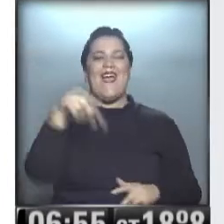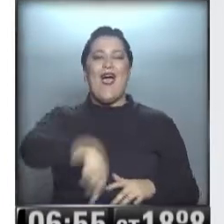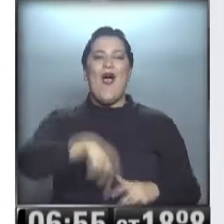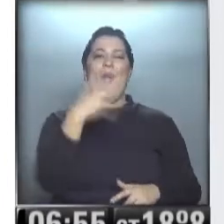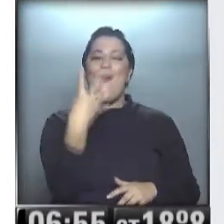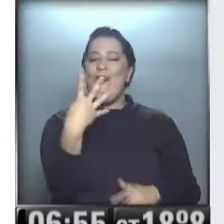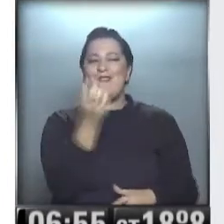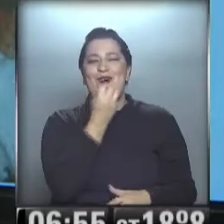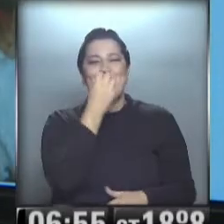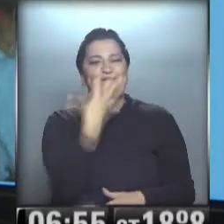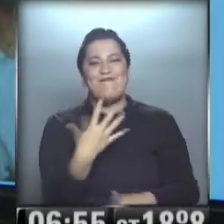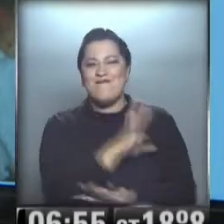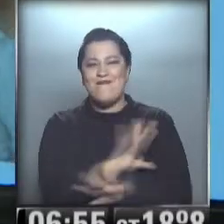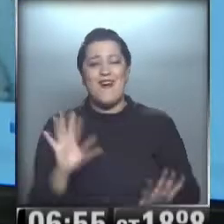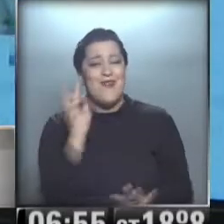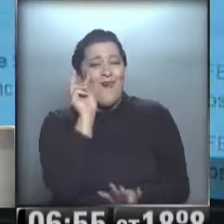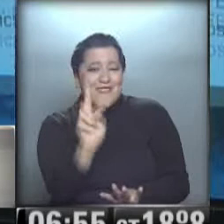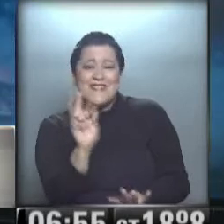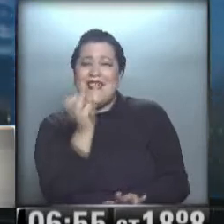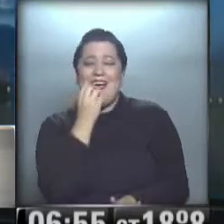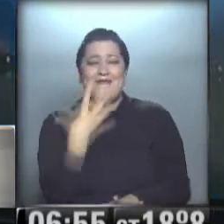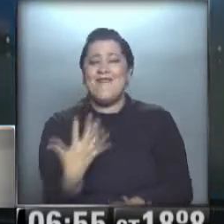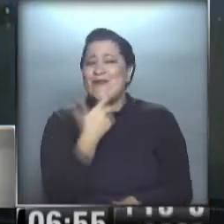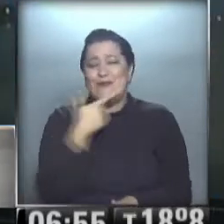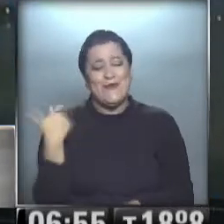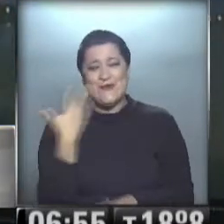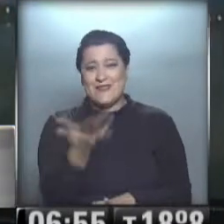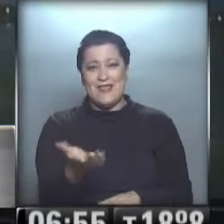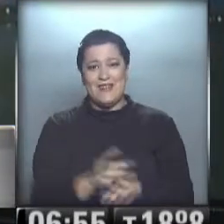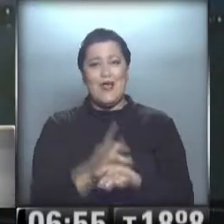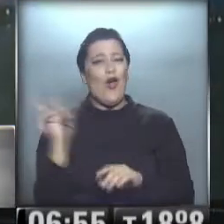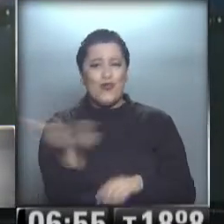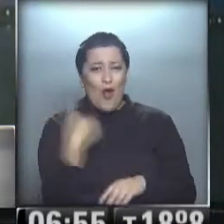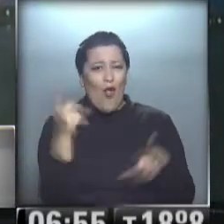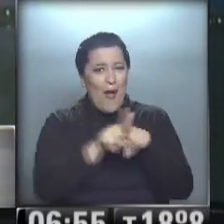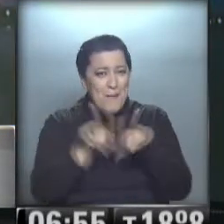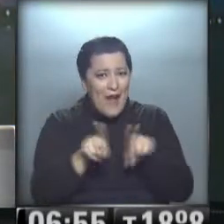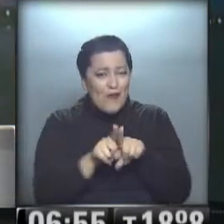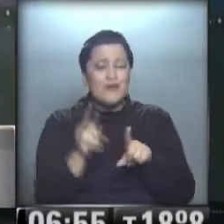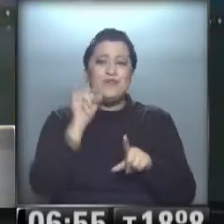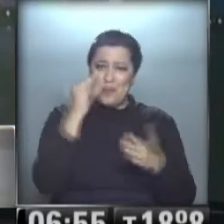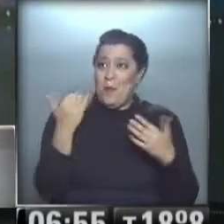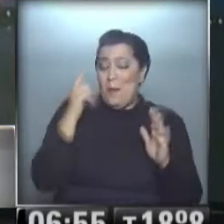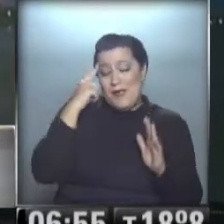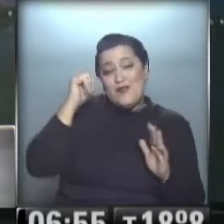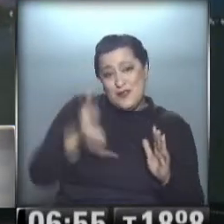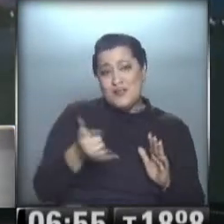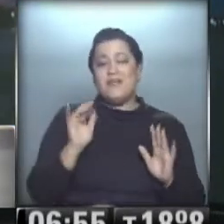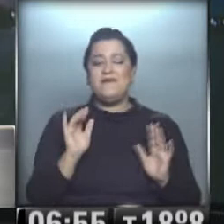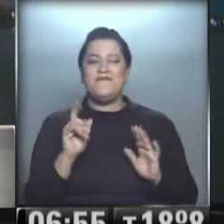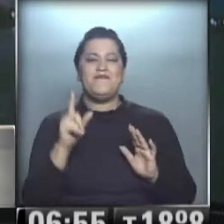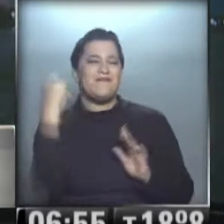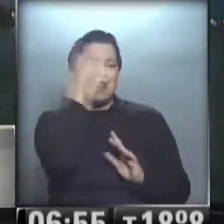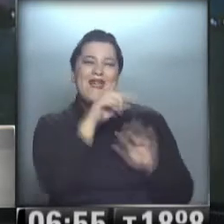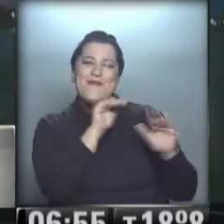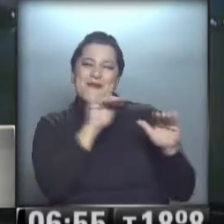Cuatro bombones. Veste, Cari, lo que son. Qué calaberos, Marisura. ¿Serán todos hermanitos? Ay, sí, supongo que sí. Gracias, mitos. Tenían la misma